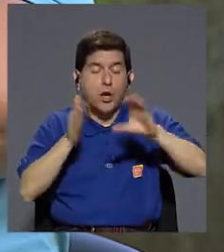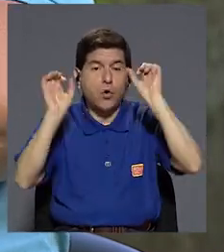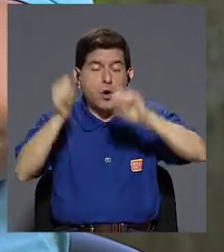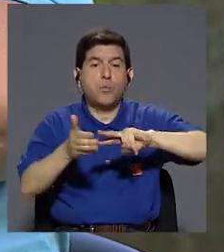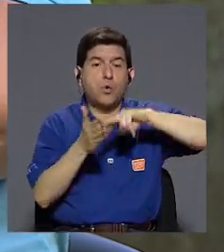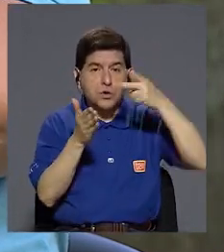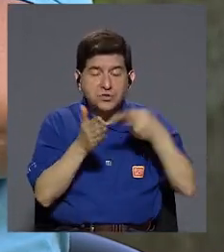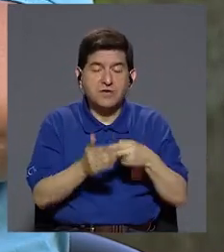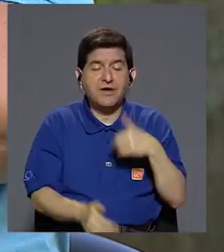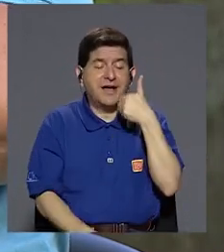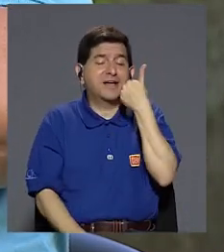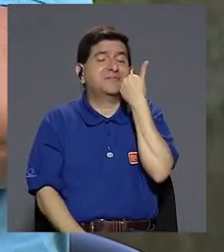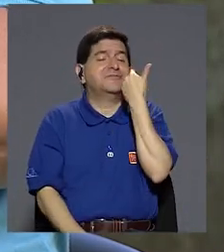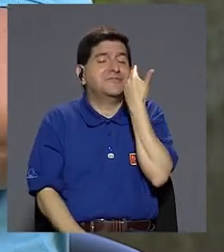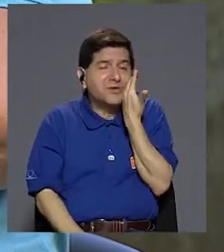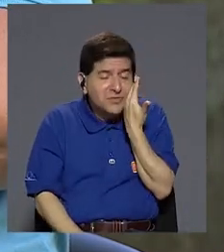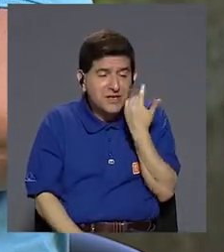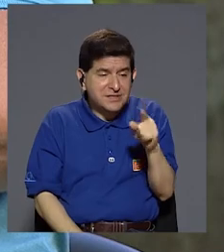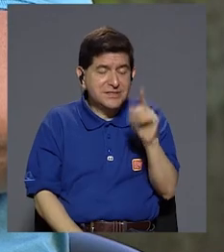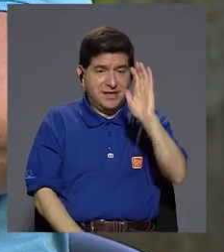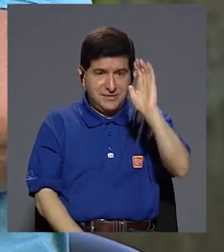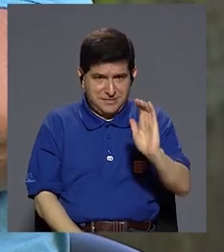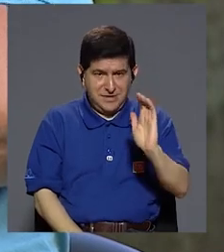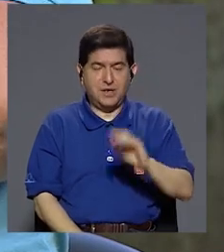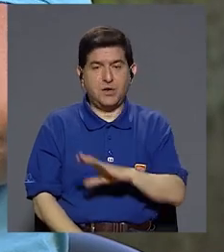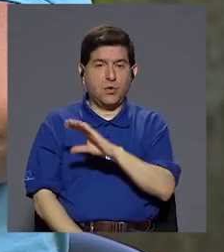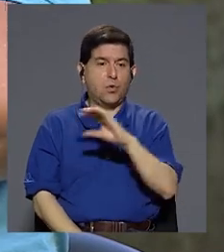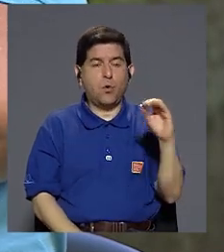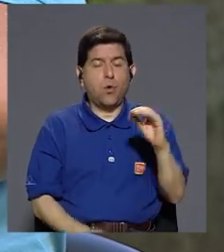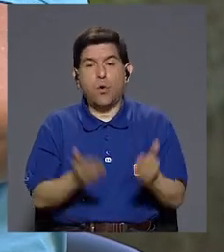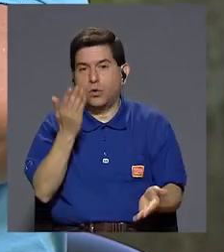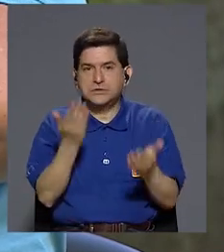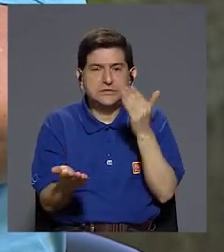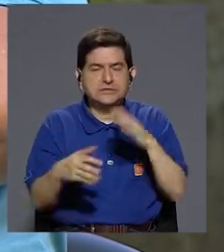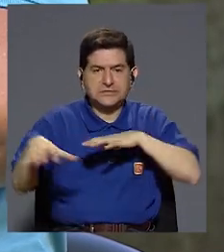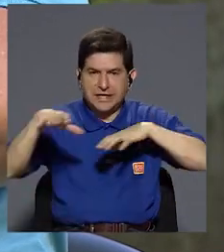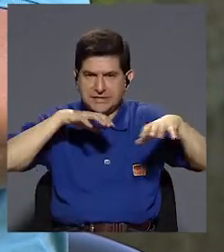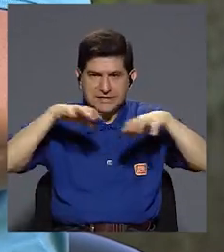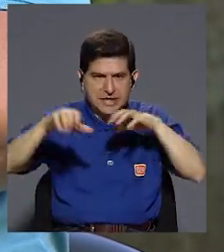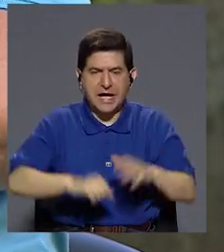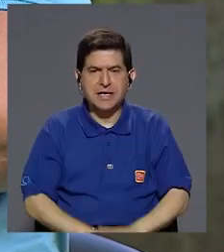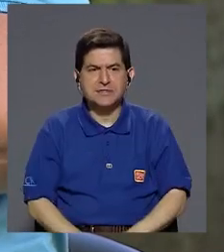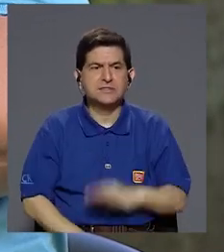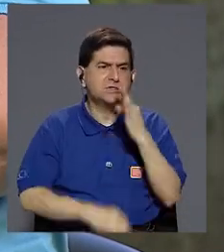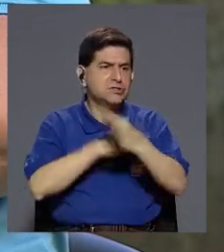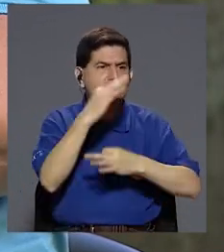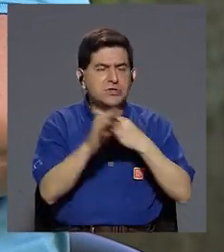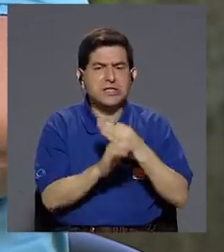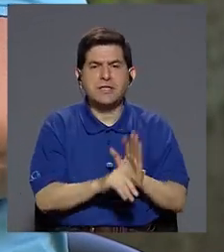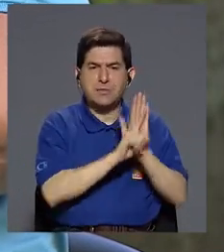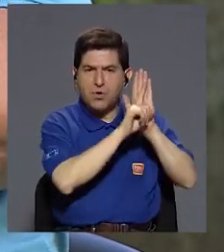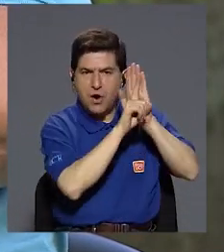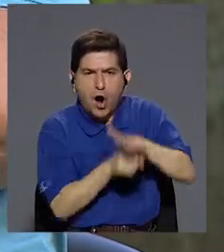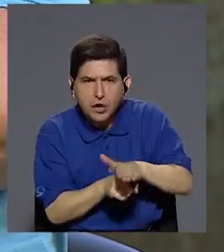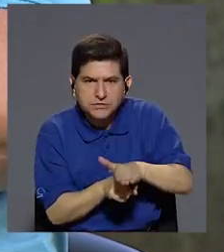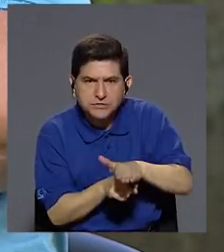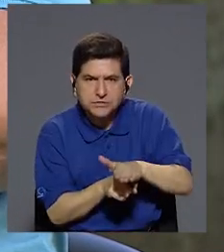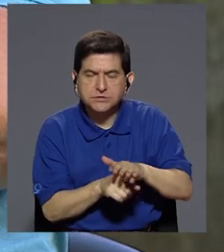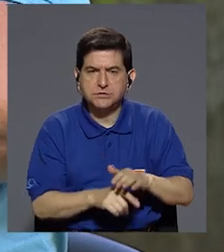significar una vergüenza al niño o a la niña o puede causar también acciones de acoso